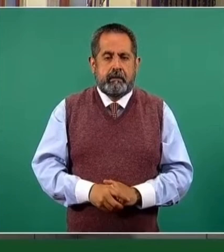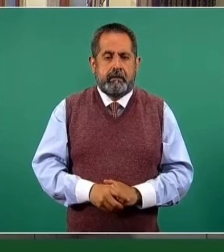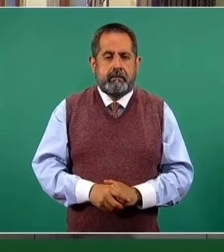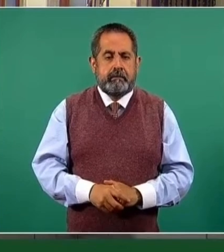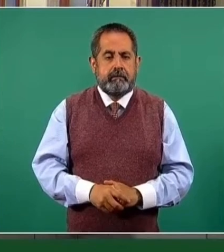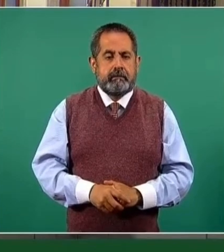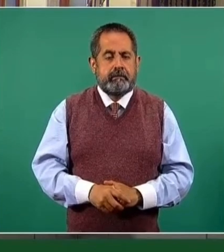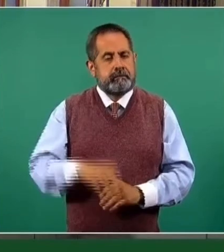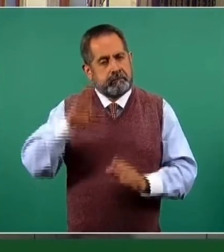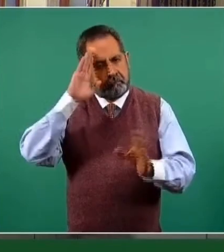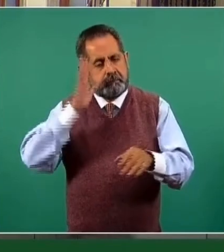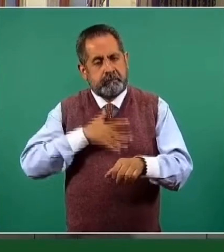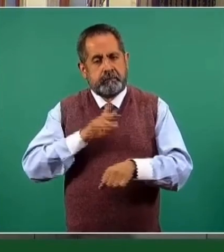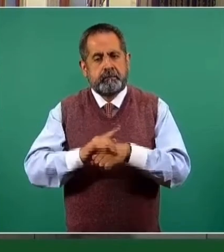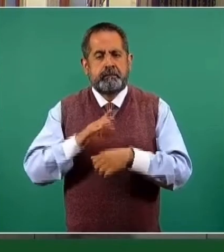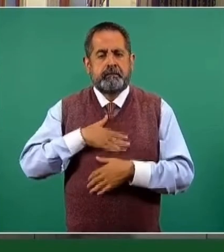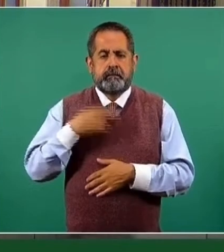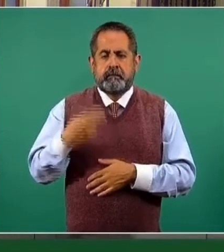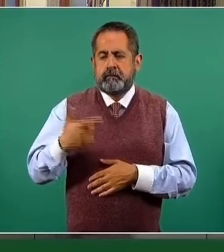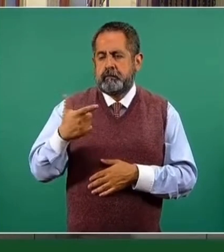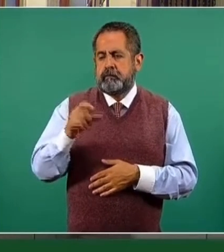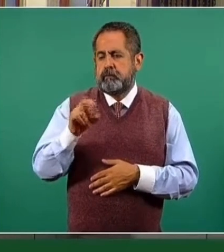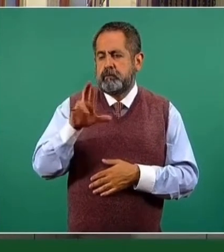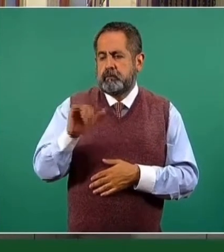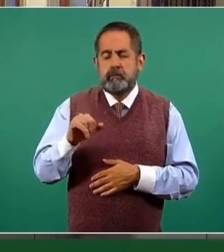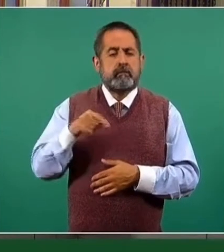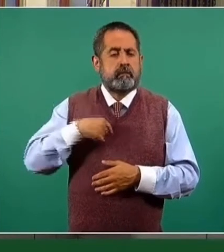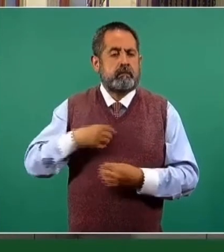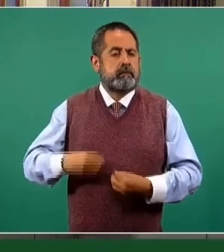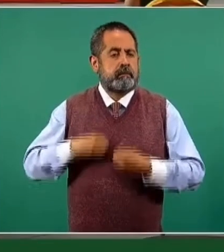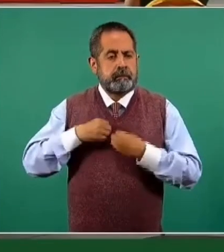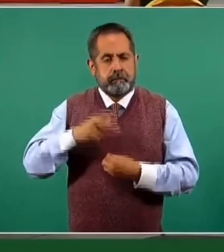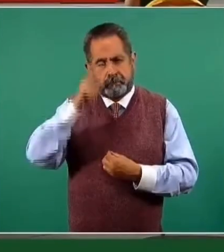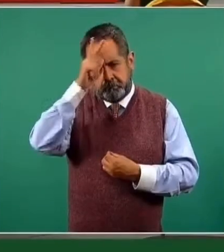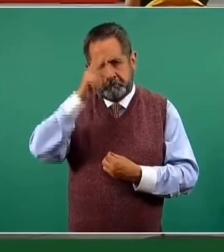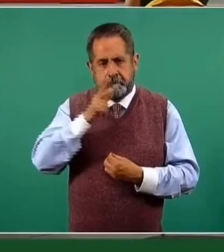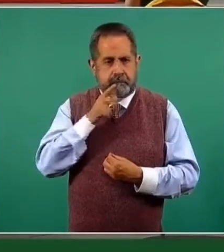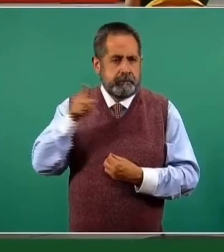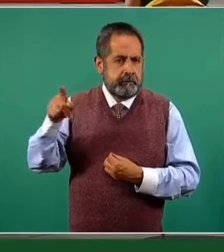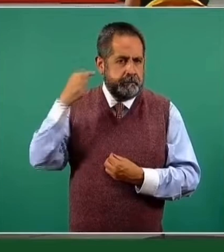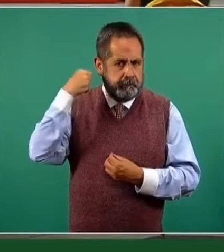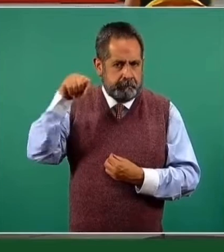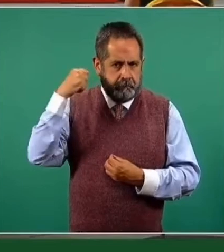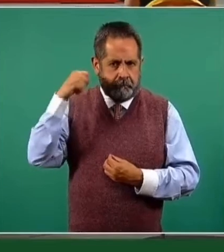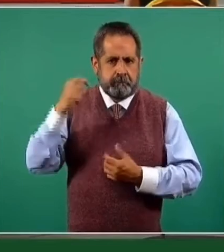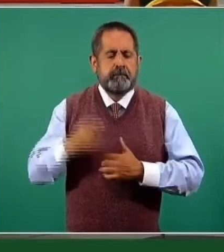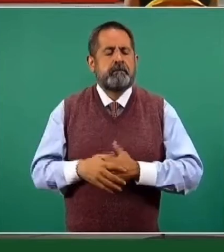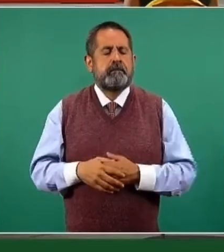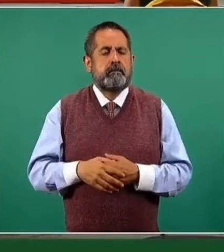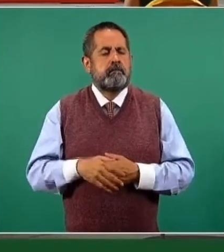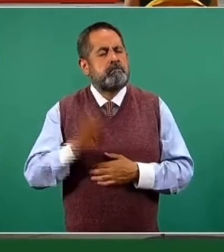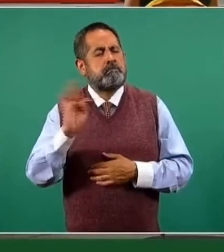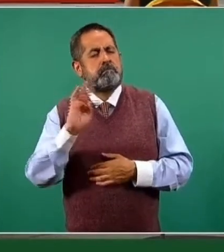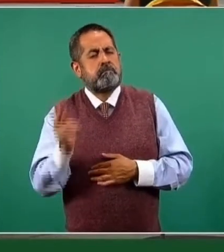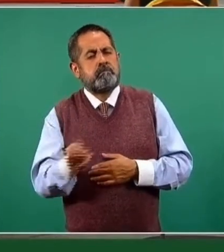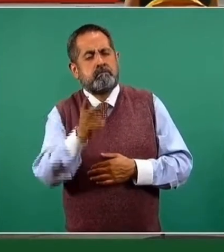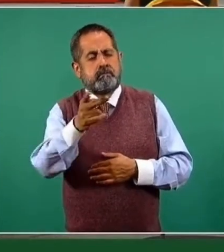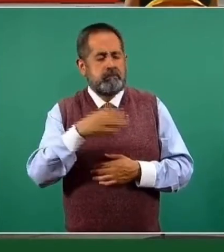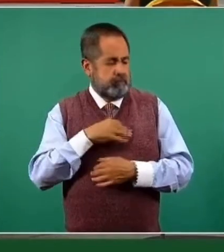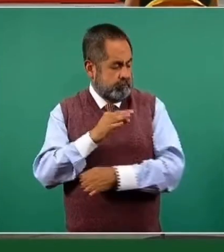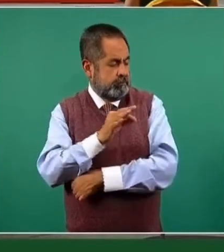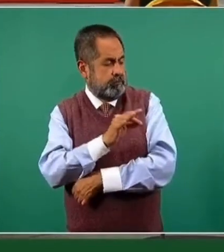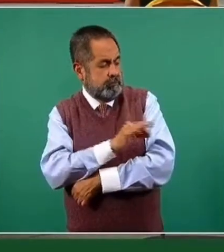Hola, buen día, soy Gloria Flores de Villahermosa, Tabasco, y mi pregunta es la siguiente. En caso de que yo me aplique la